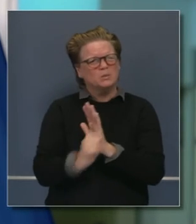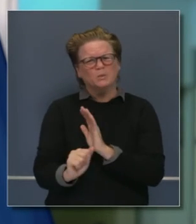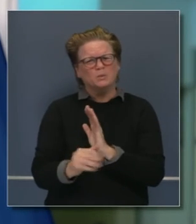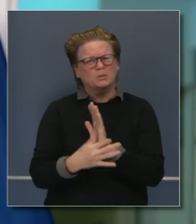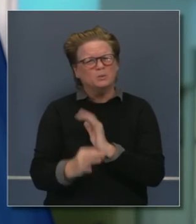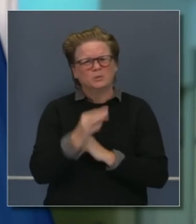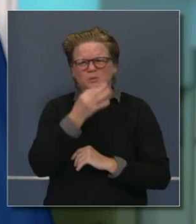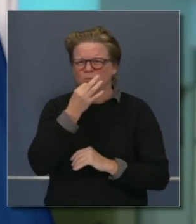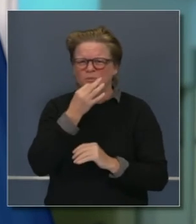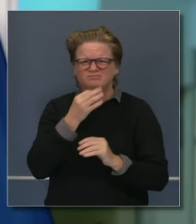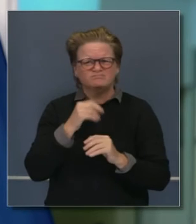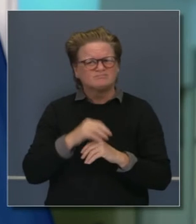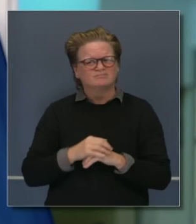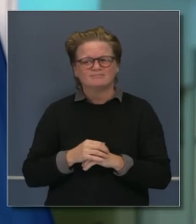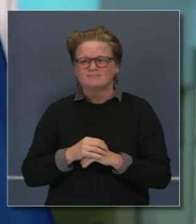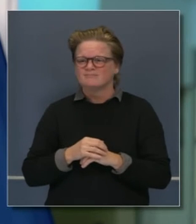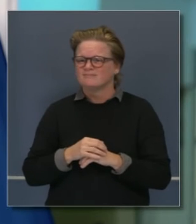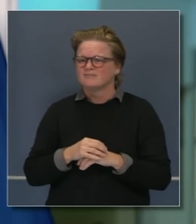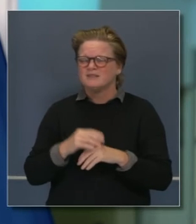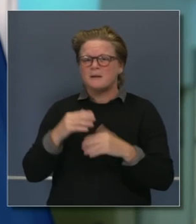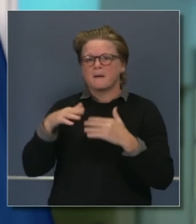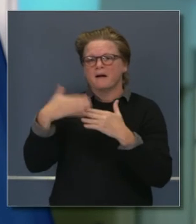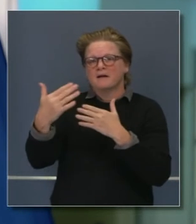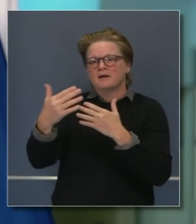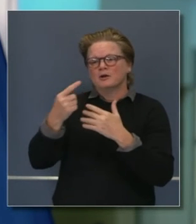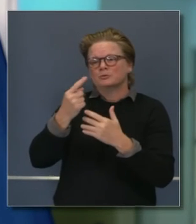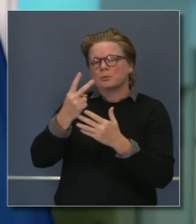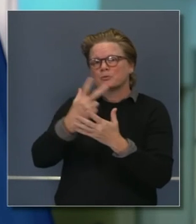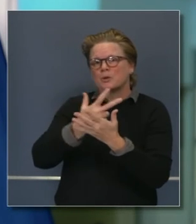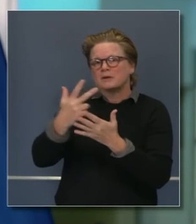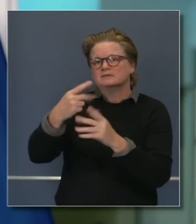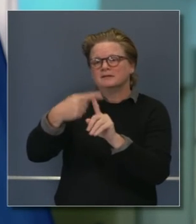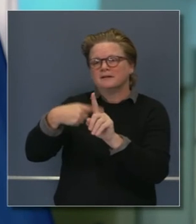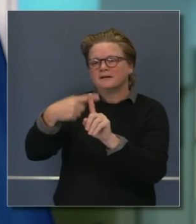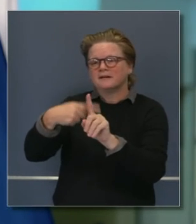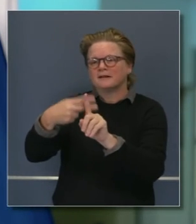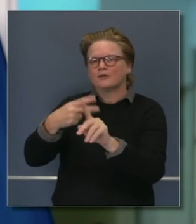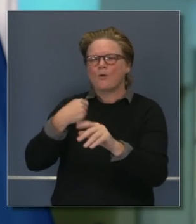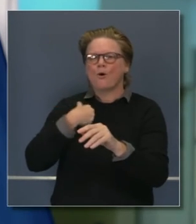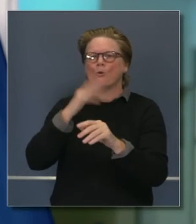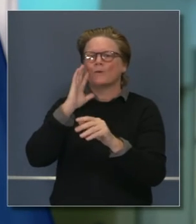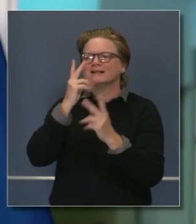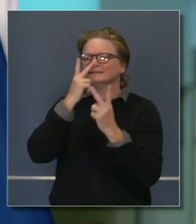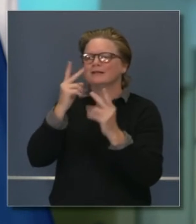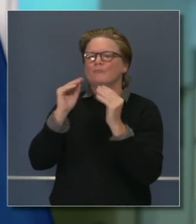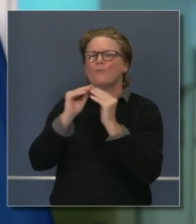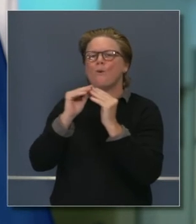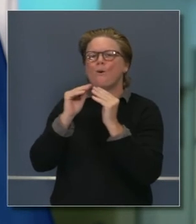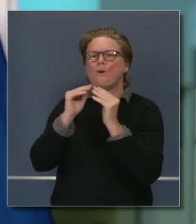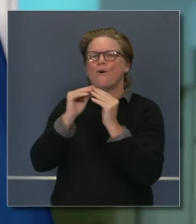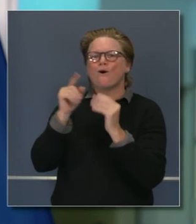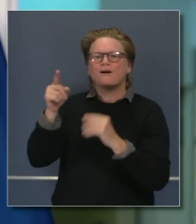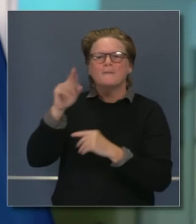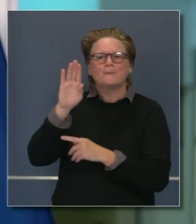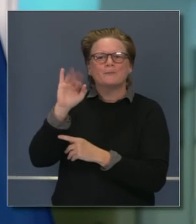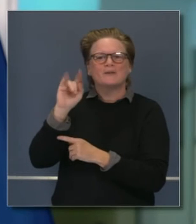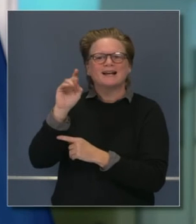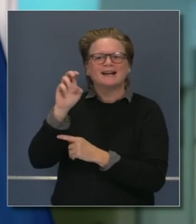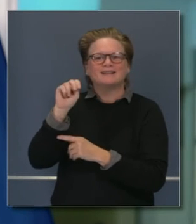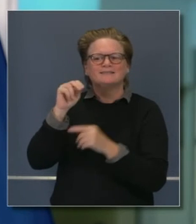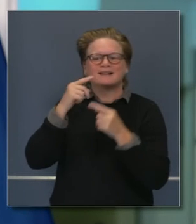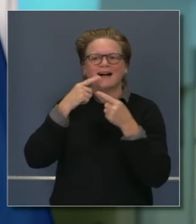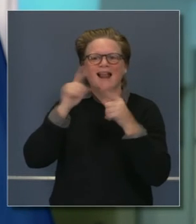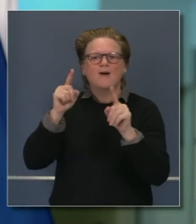sorprendería si no oyeran más anuncios en las semanas y meses venideros de otros californianos célebres siendo